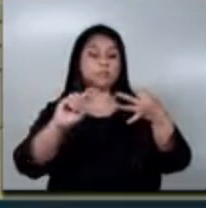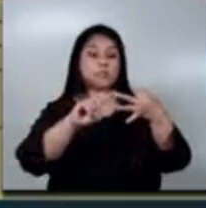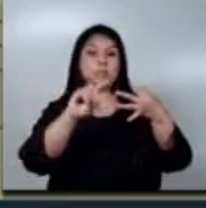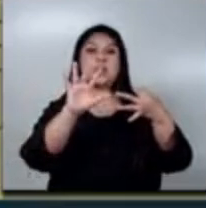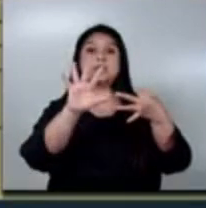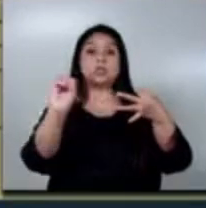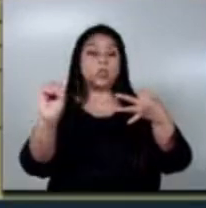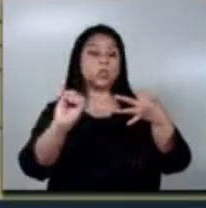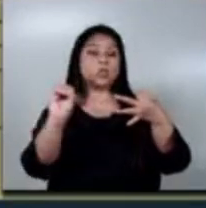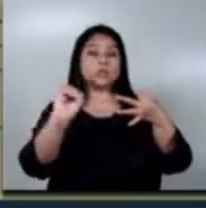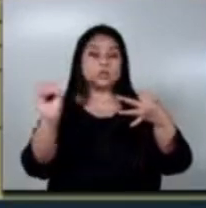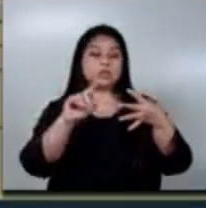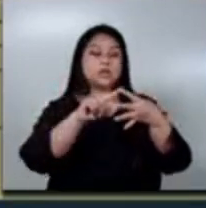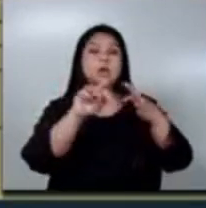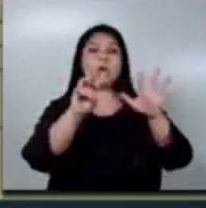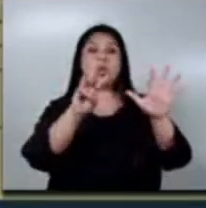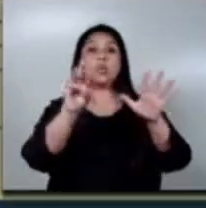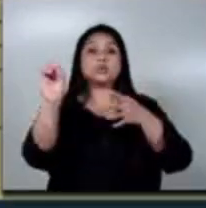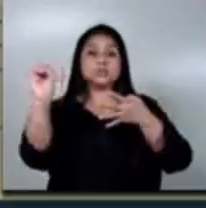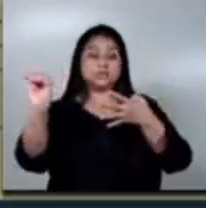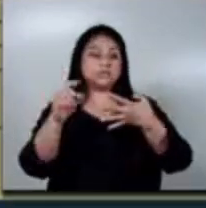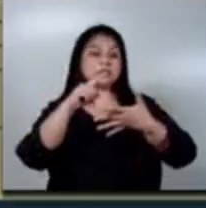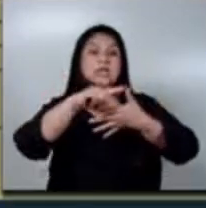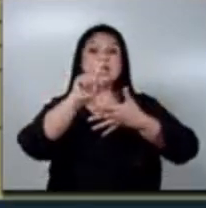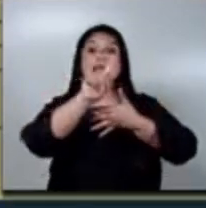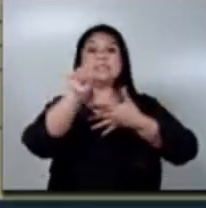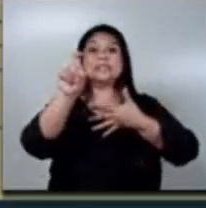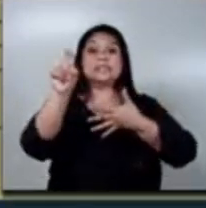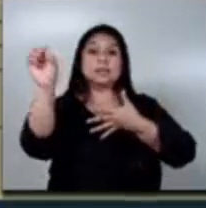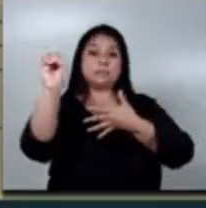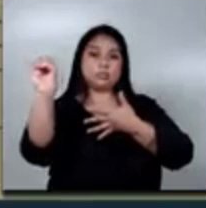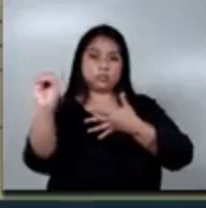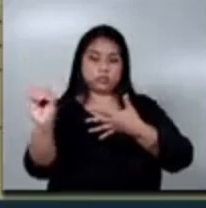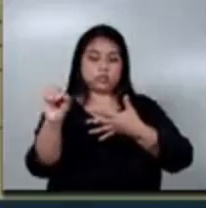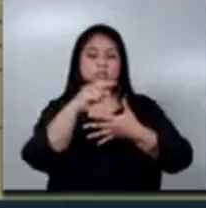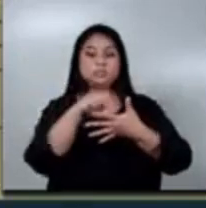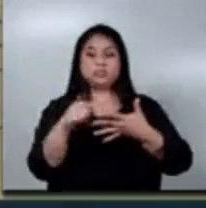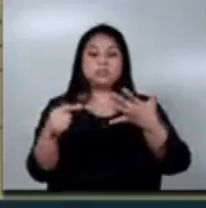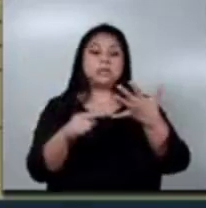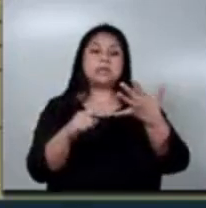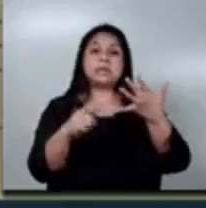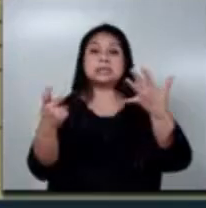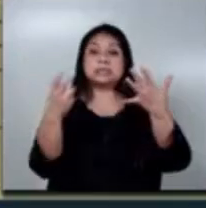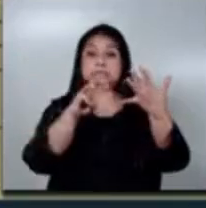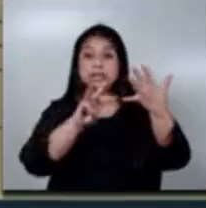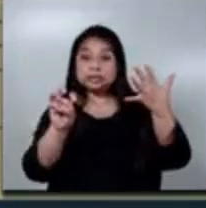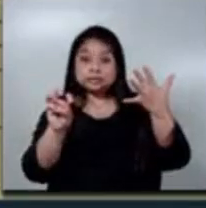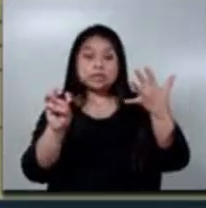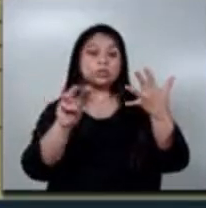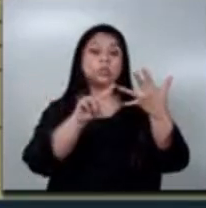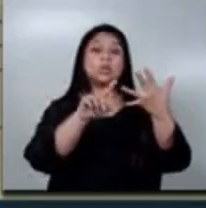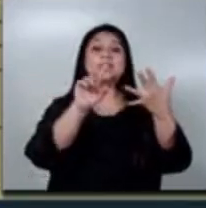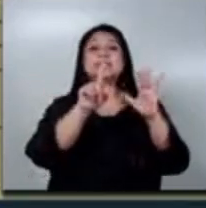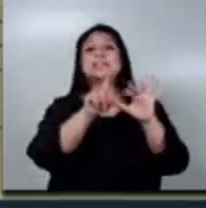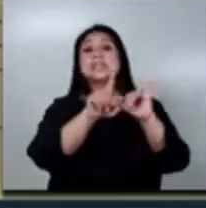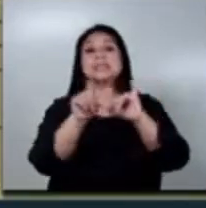80% y 100%. Los montos que el agricultor puede recibir van desde 300, 600, 1.500,